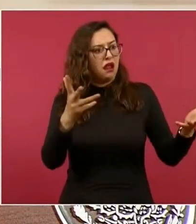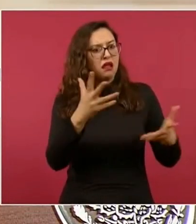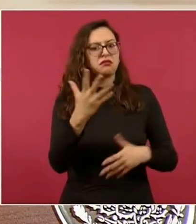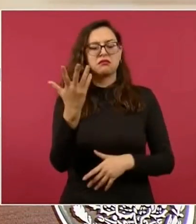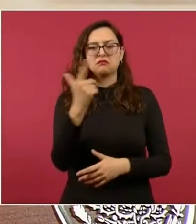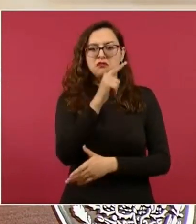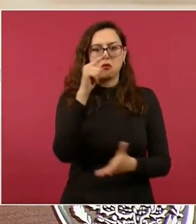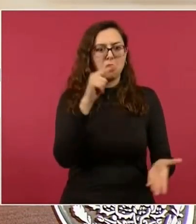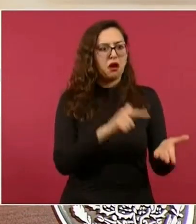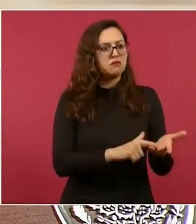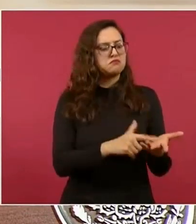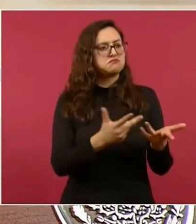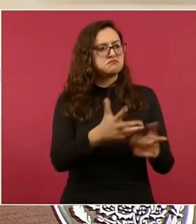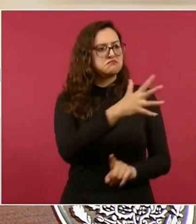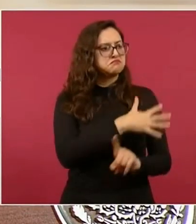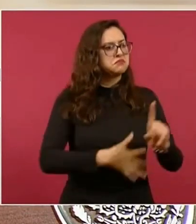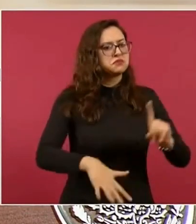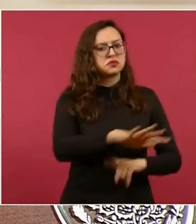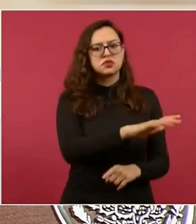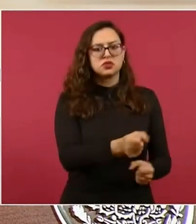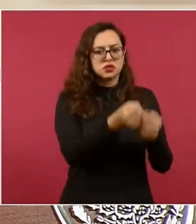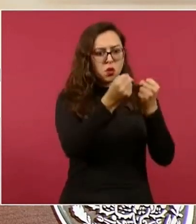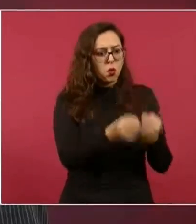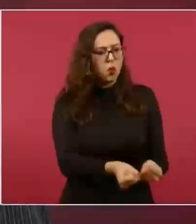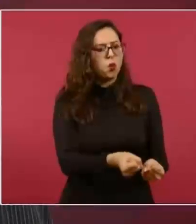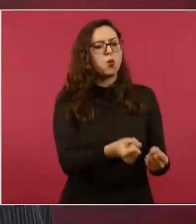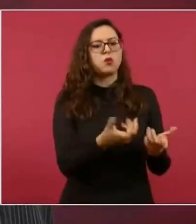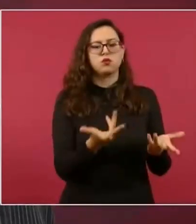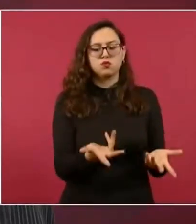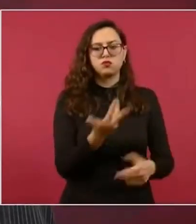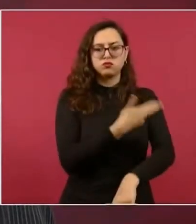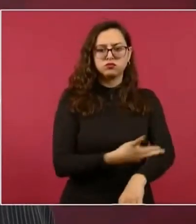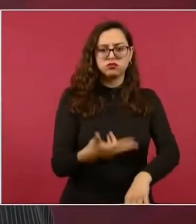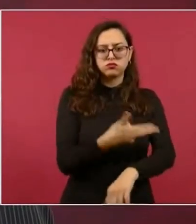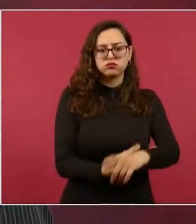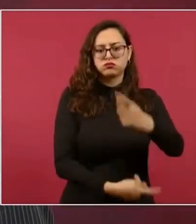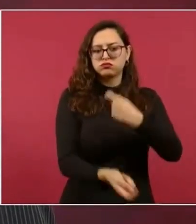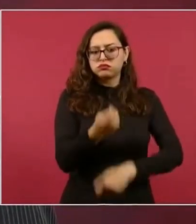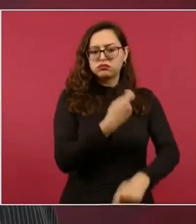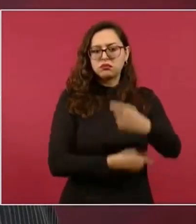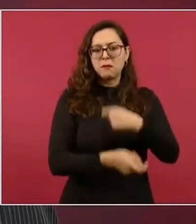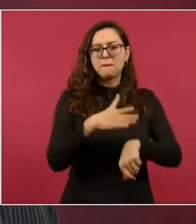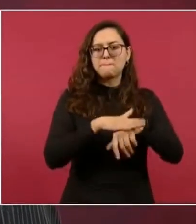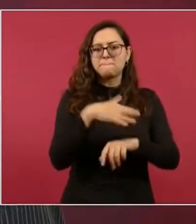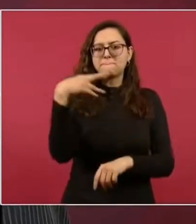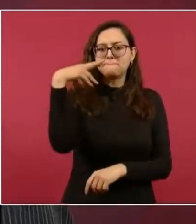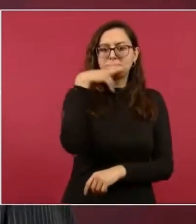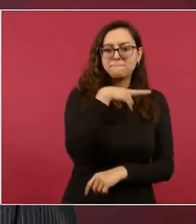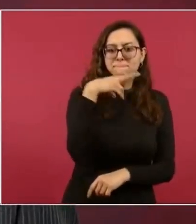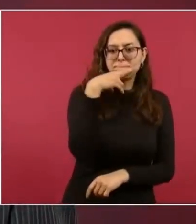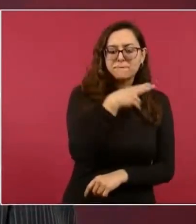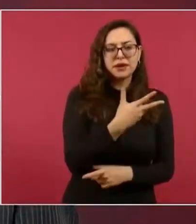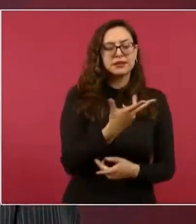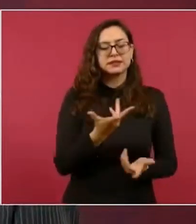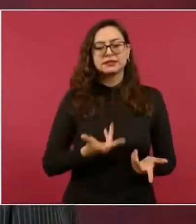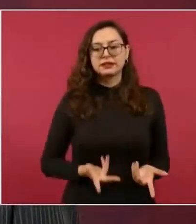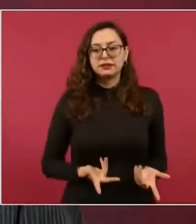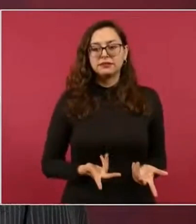de agilizar trámites, de que mejoren